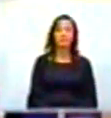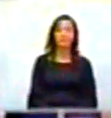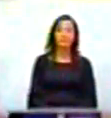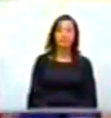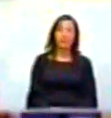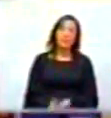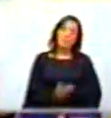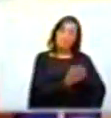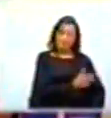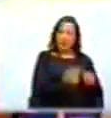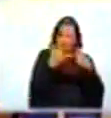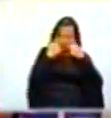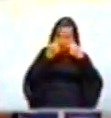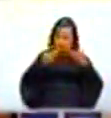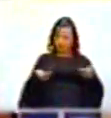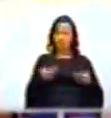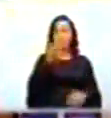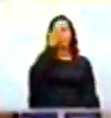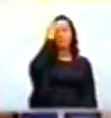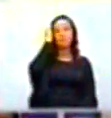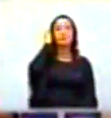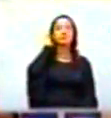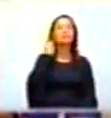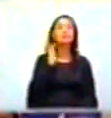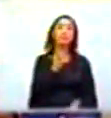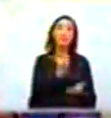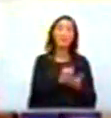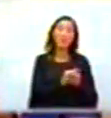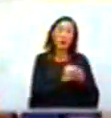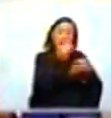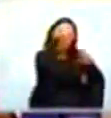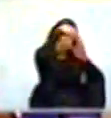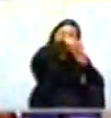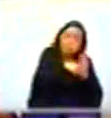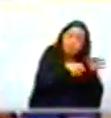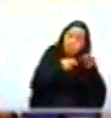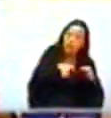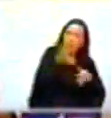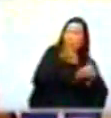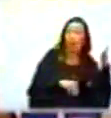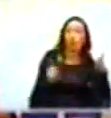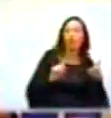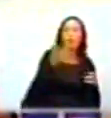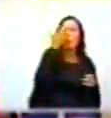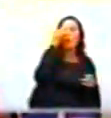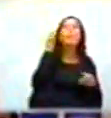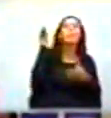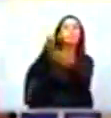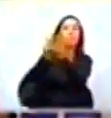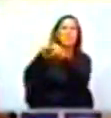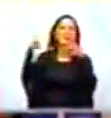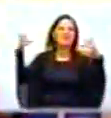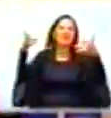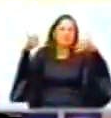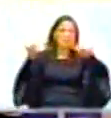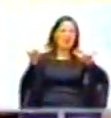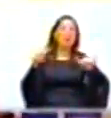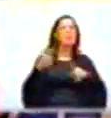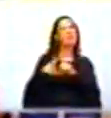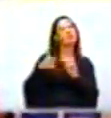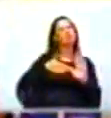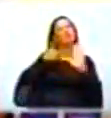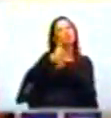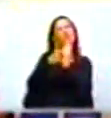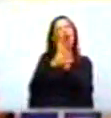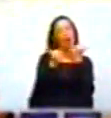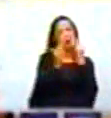Veamos un poco, aun cuando sobre esto los detalles no me voy a tener todos porque están muy dados en la prensa, pero las voy a recordar en aras del orden,